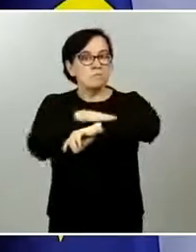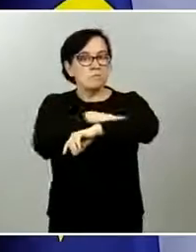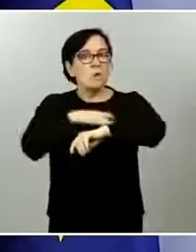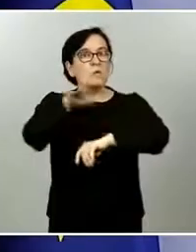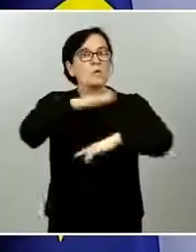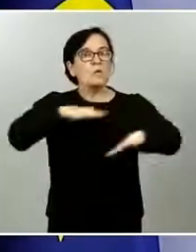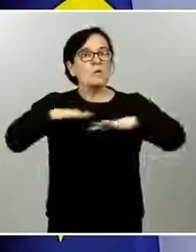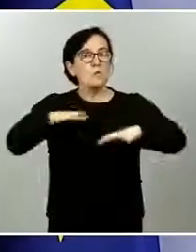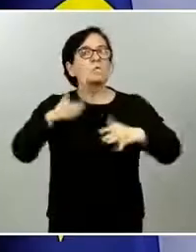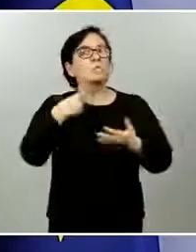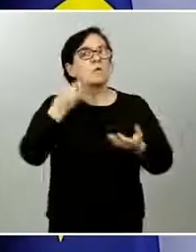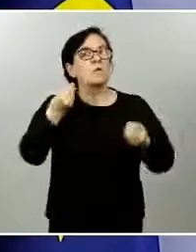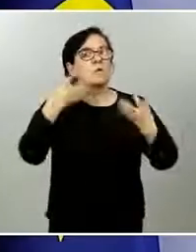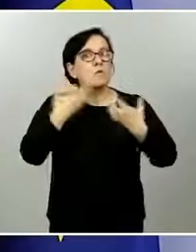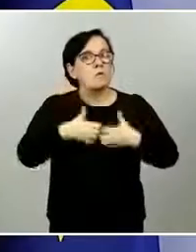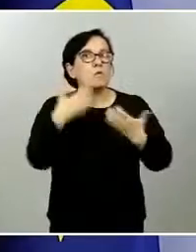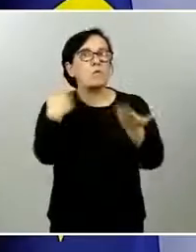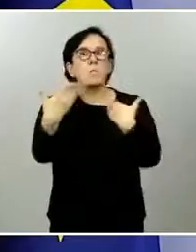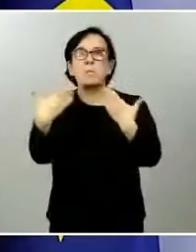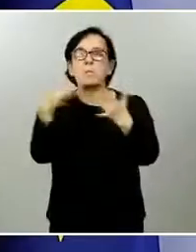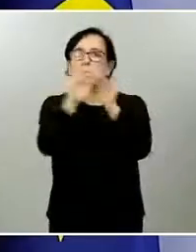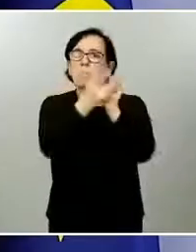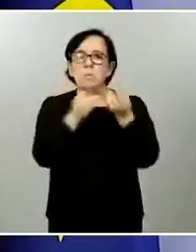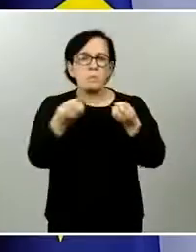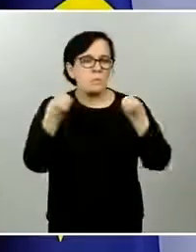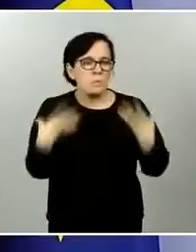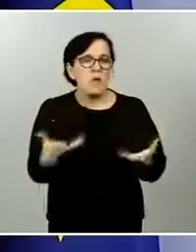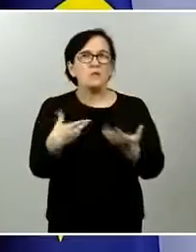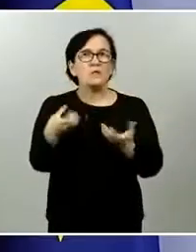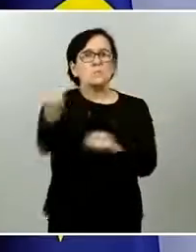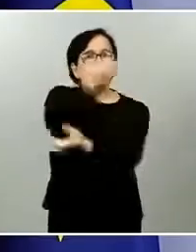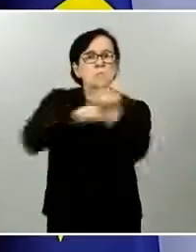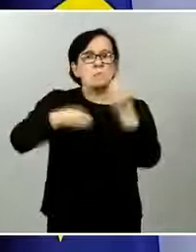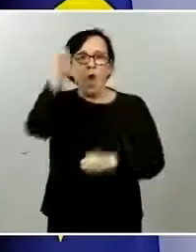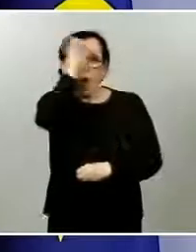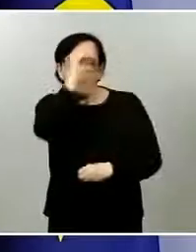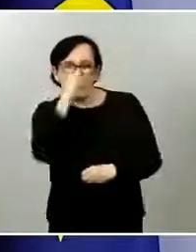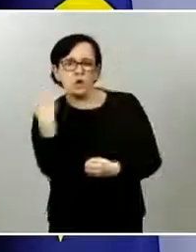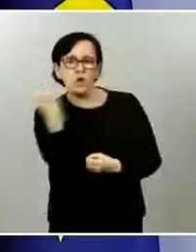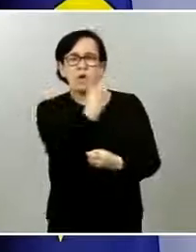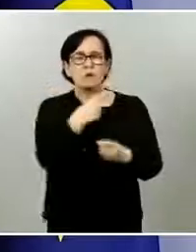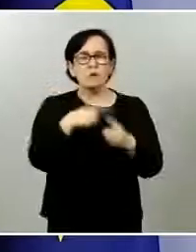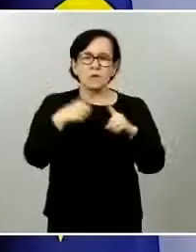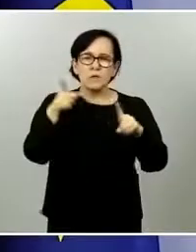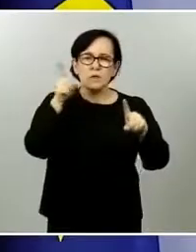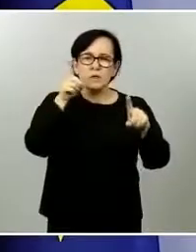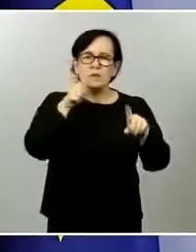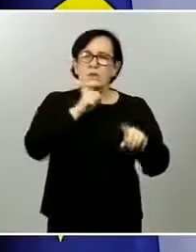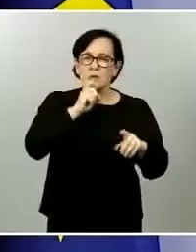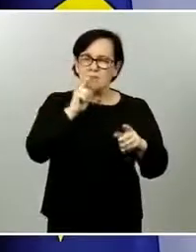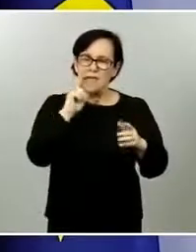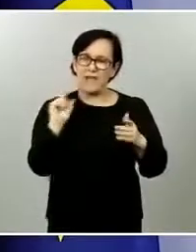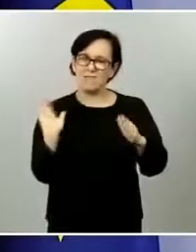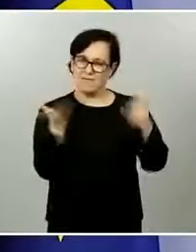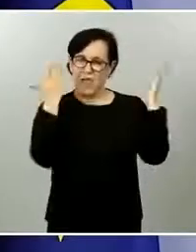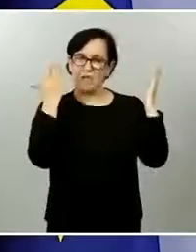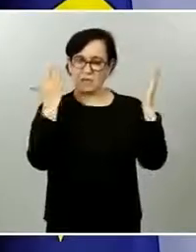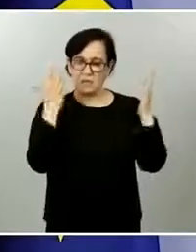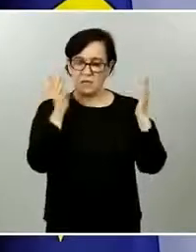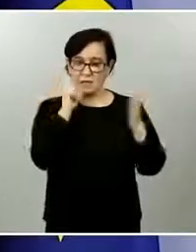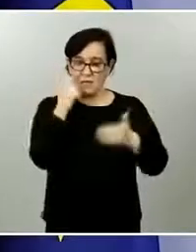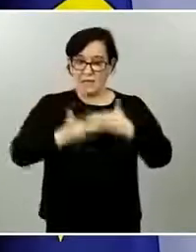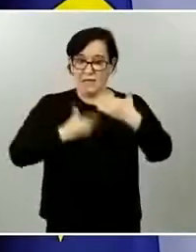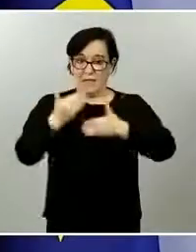comentarios muy breves. En primer lugar, yo creo que se ha constatado que la cogobernanza está funcionando y ha habido un clima de